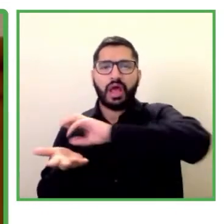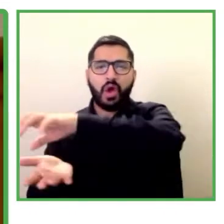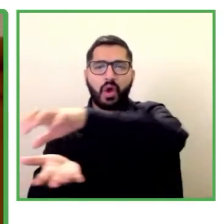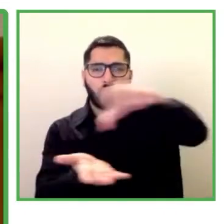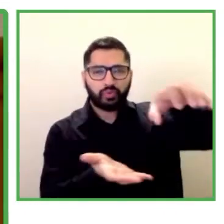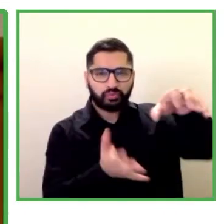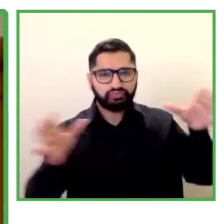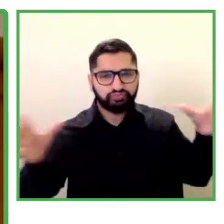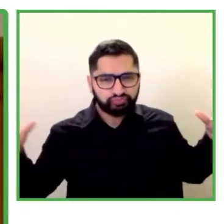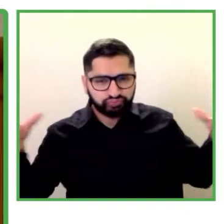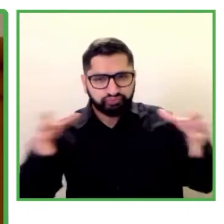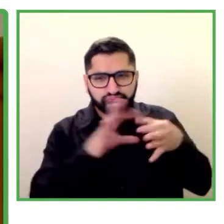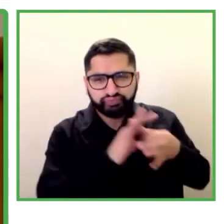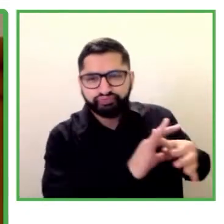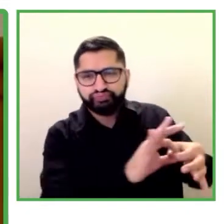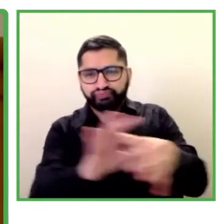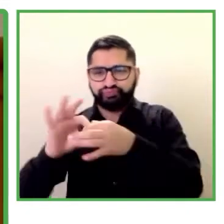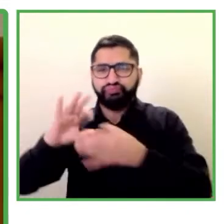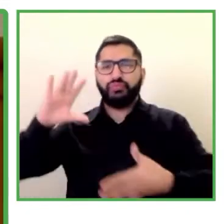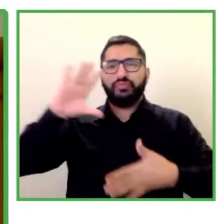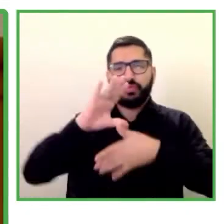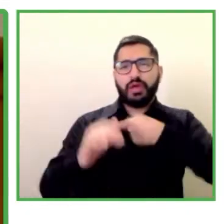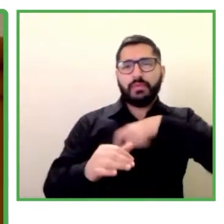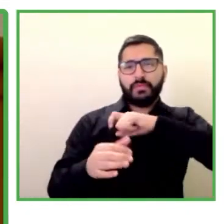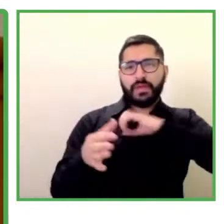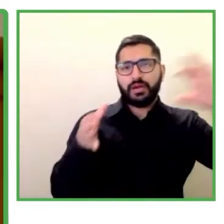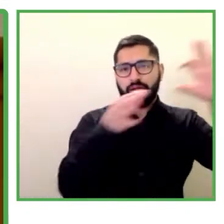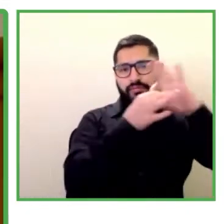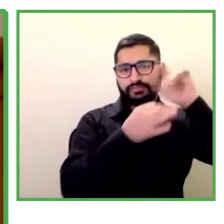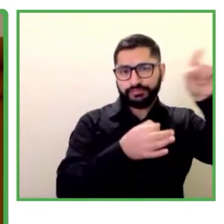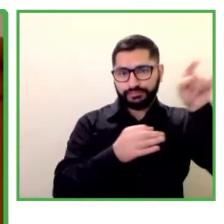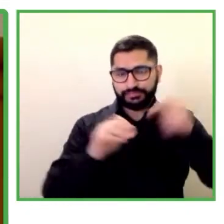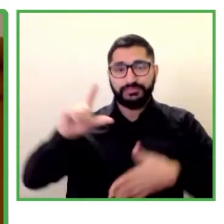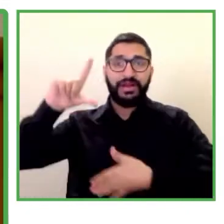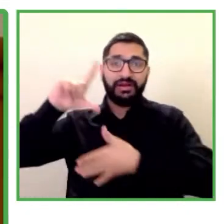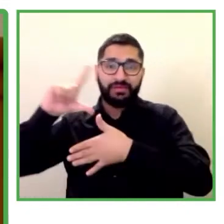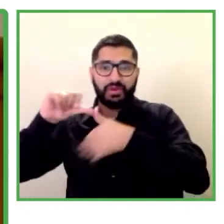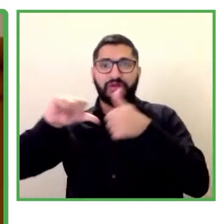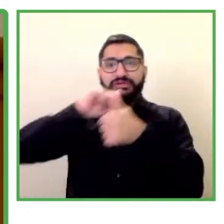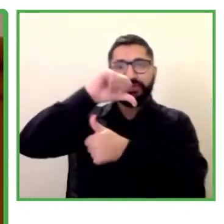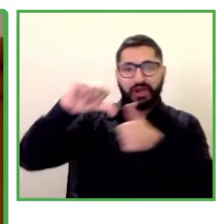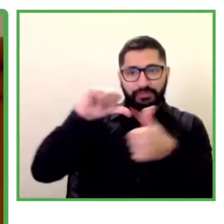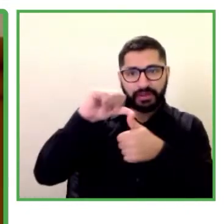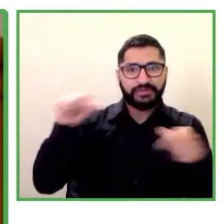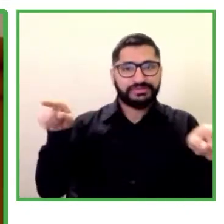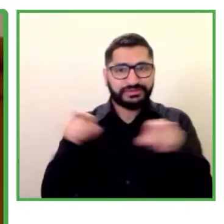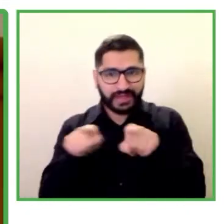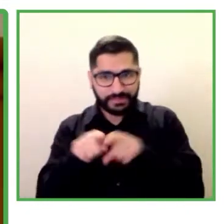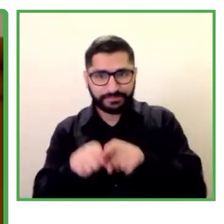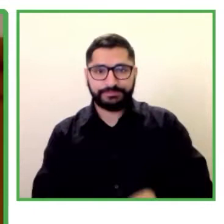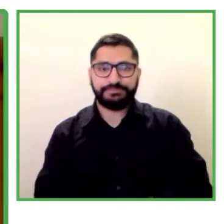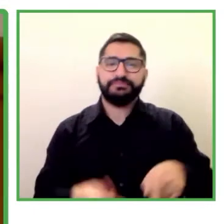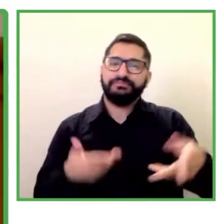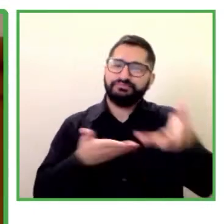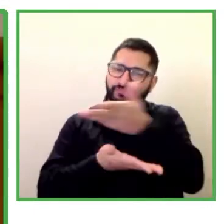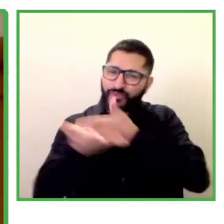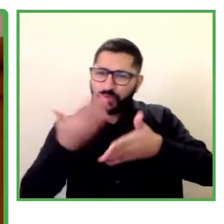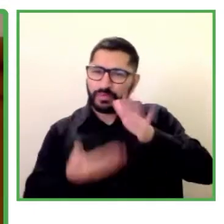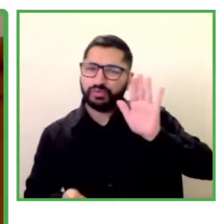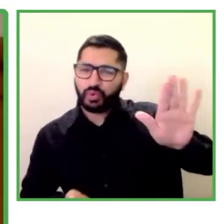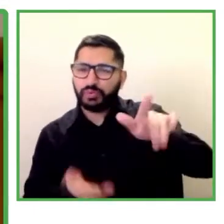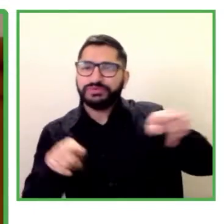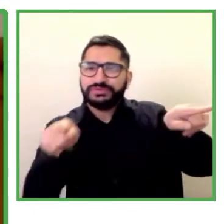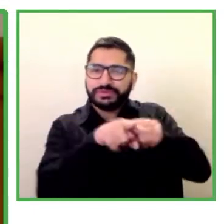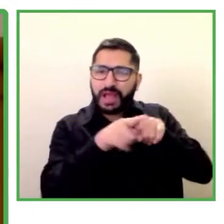América Latina y Caribe, que comparten la lengua castellana o portuguesa, además de España, Portugal y